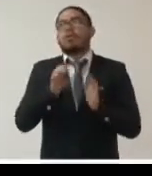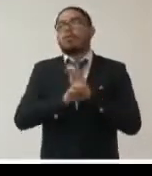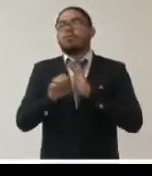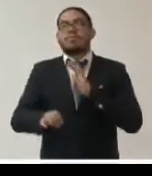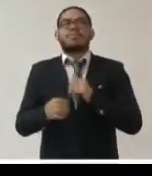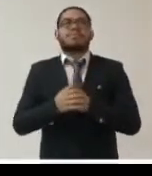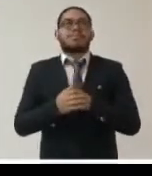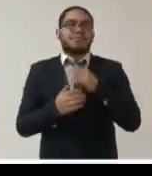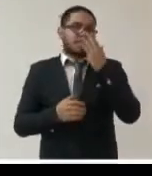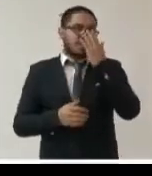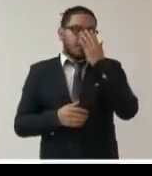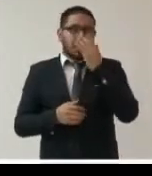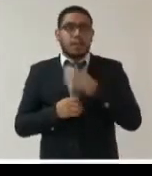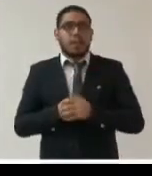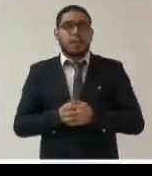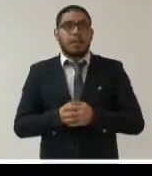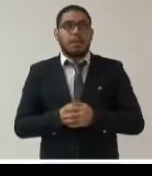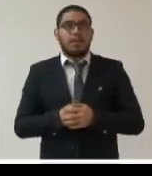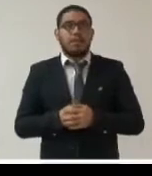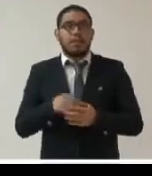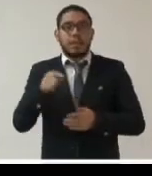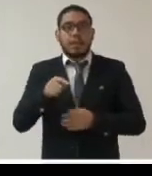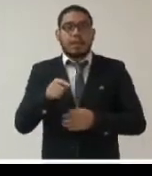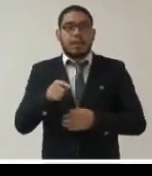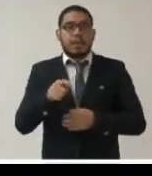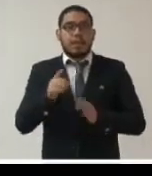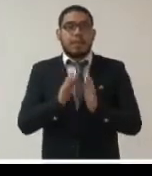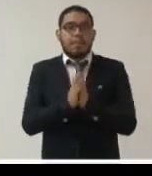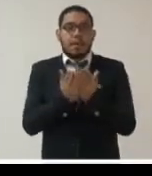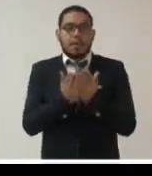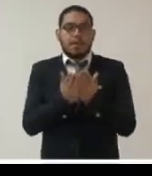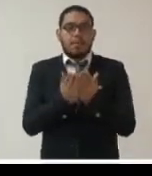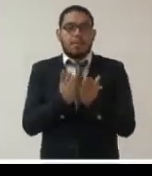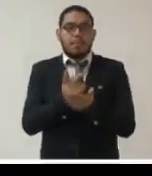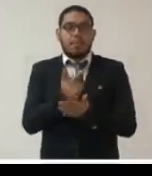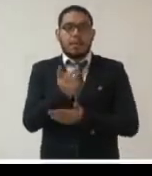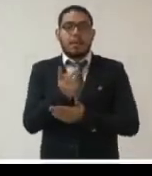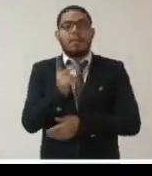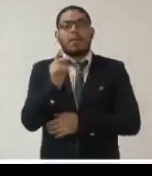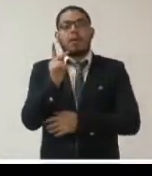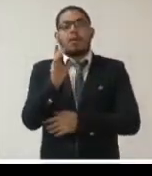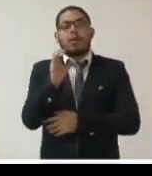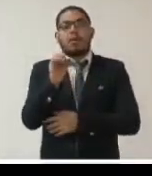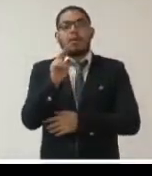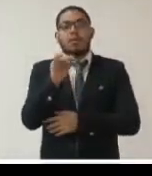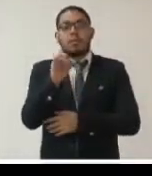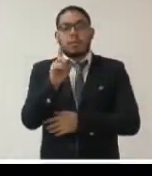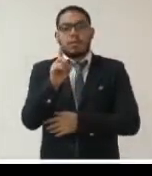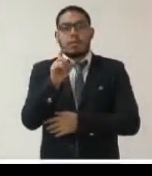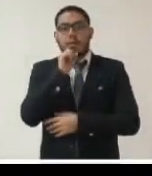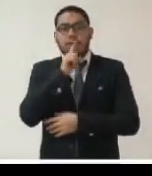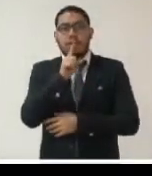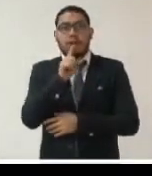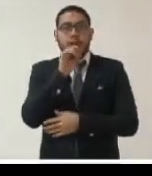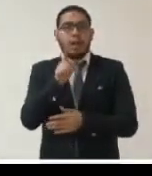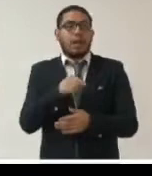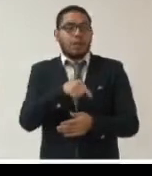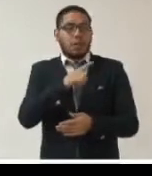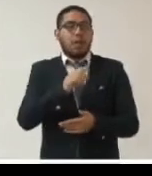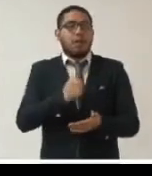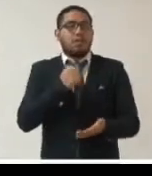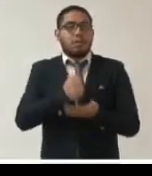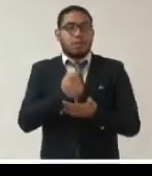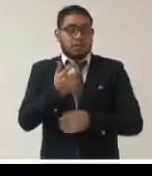¿se va a permitir el pasaporte COVID? es decir ¿será obligatoria la vacuna? ¿no la será? vamos a exigir para viajar que enseñemos